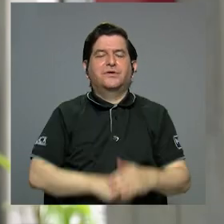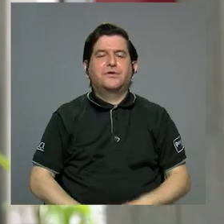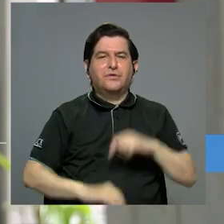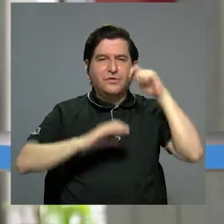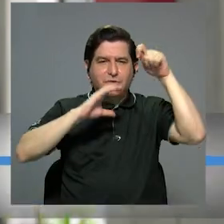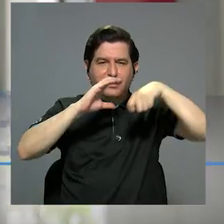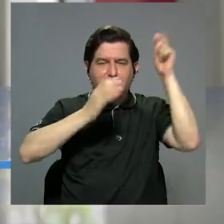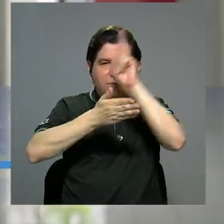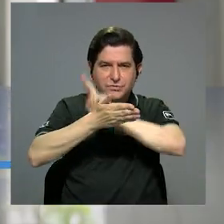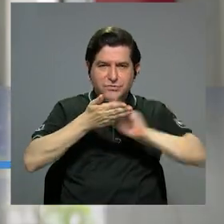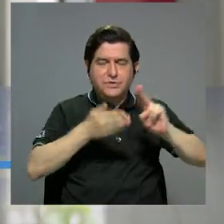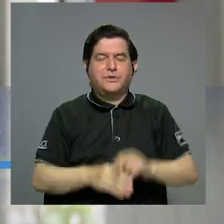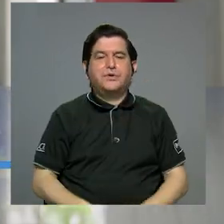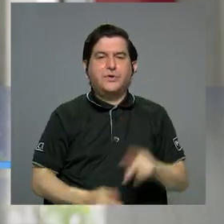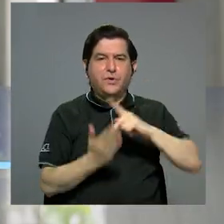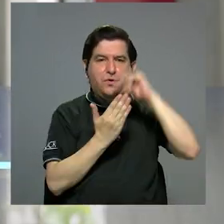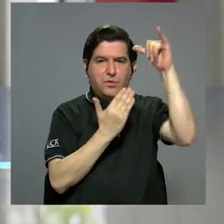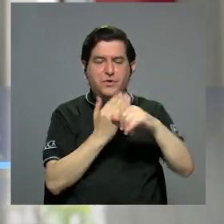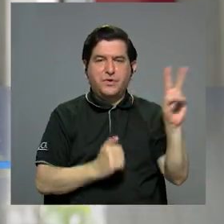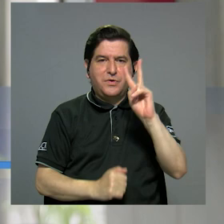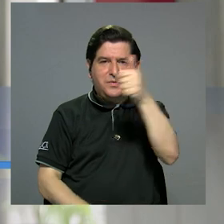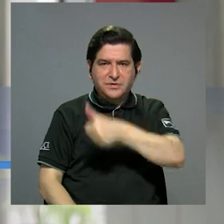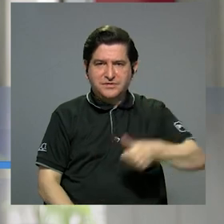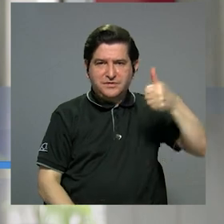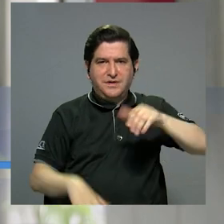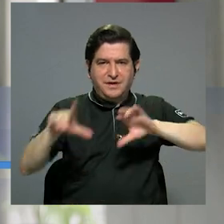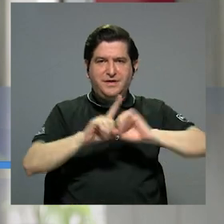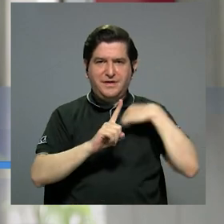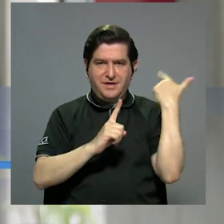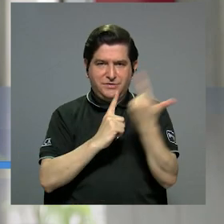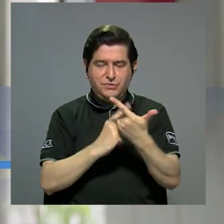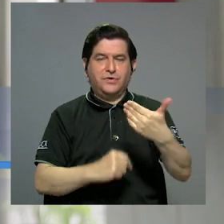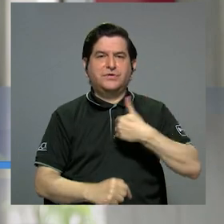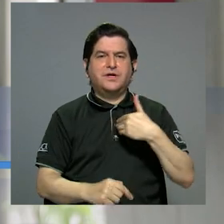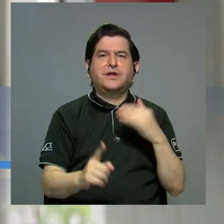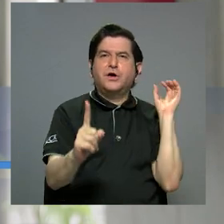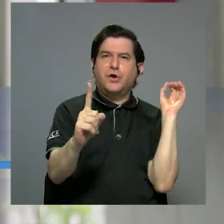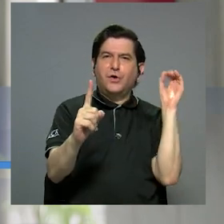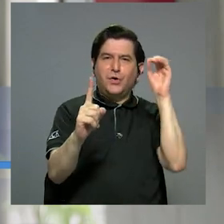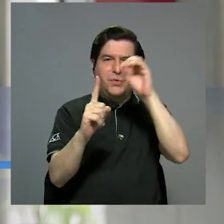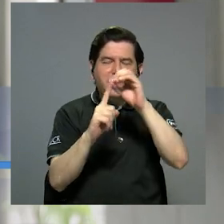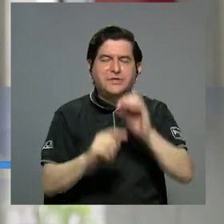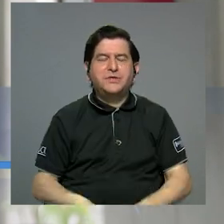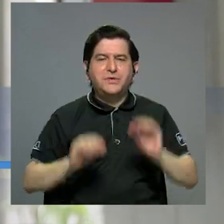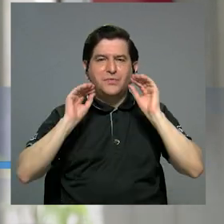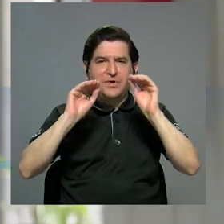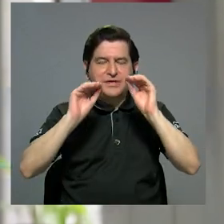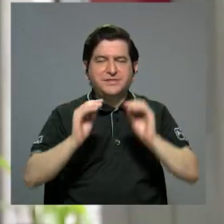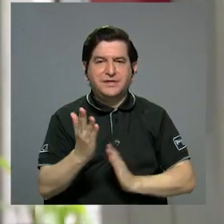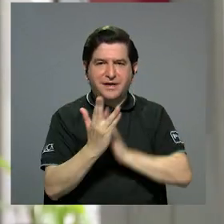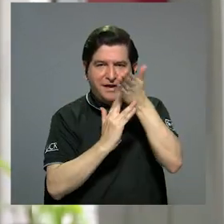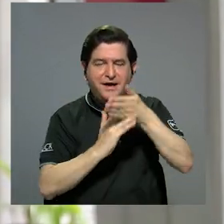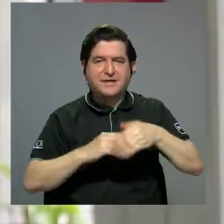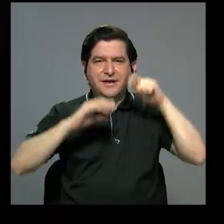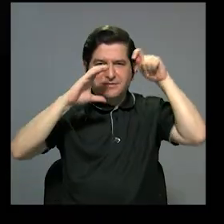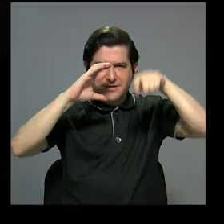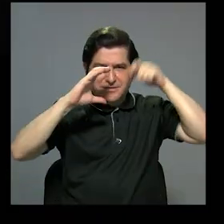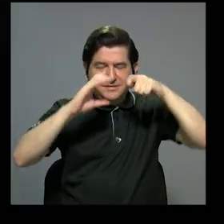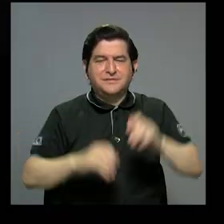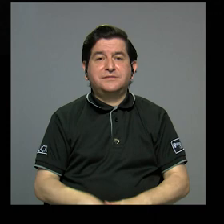El cine universitario es un proyecto de la Vicerrectoría de Acción Social que tiene como objetivo educar con las imágenes,